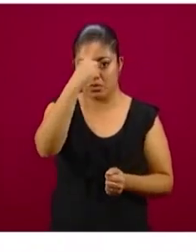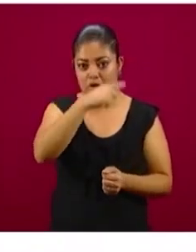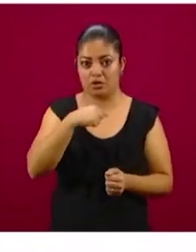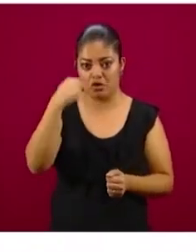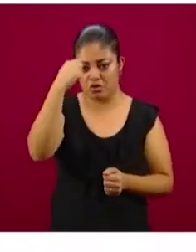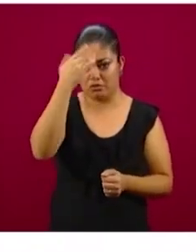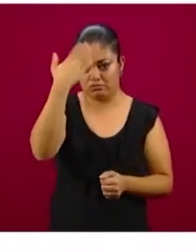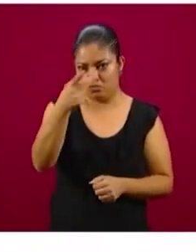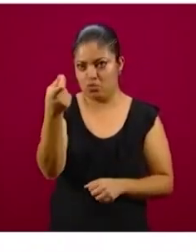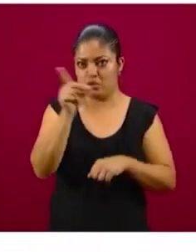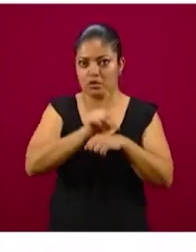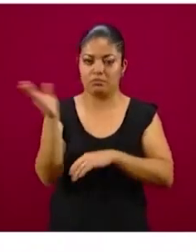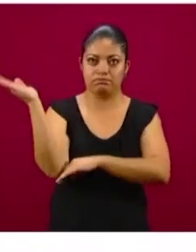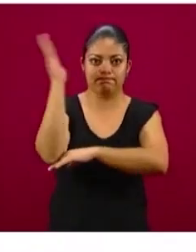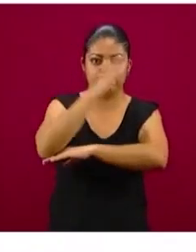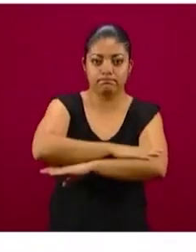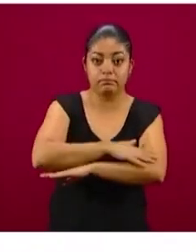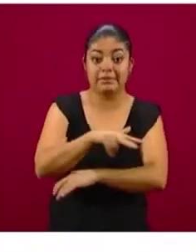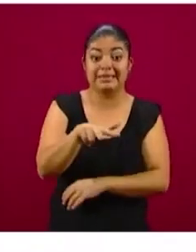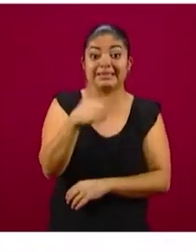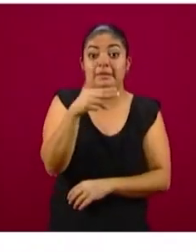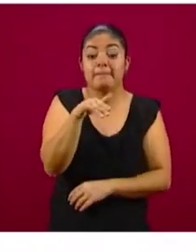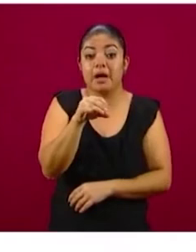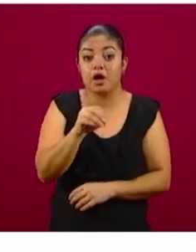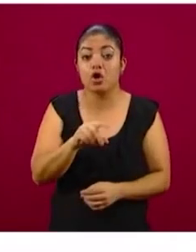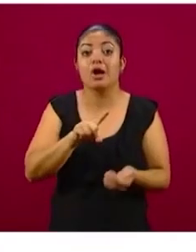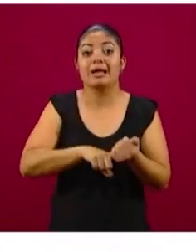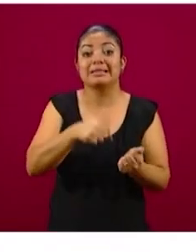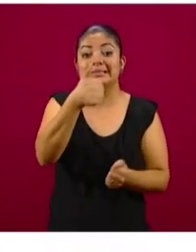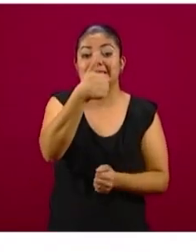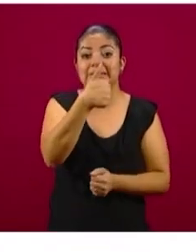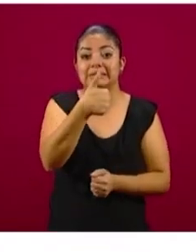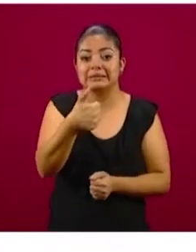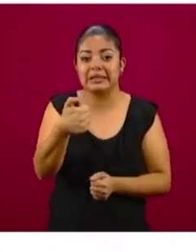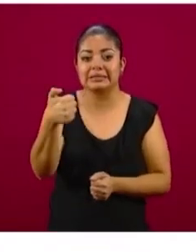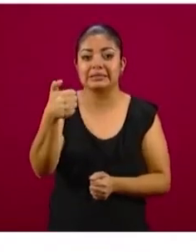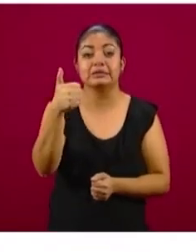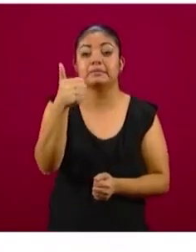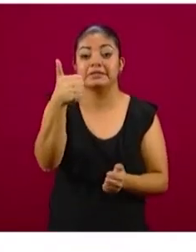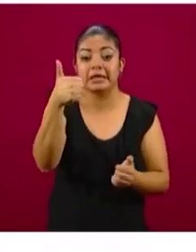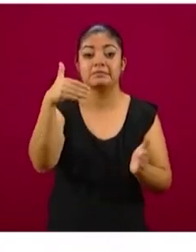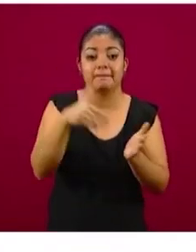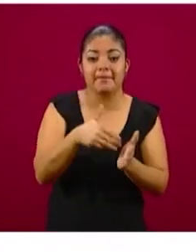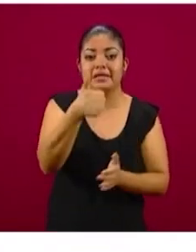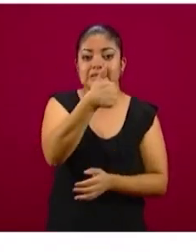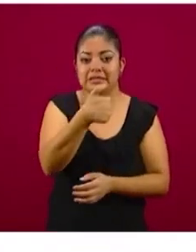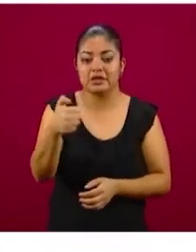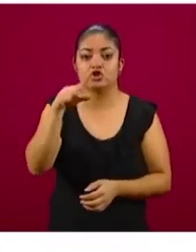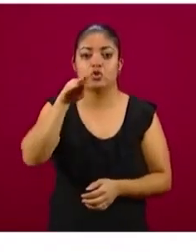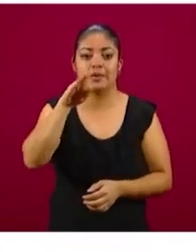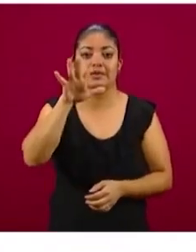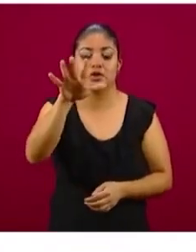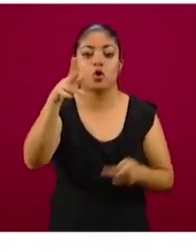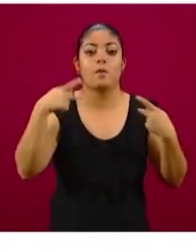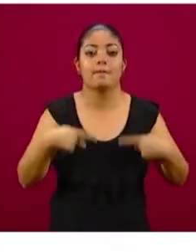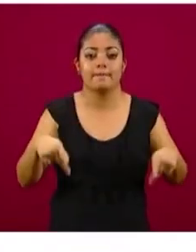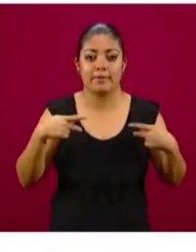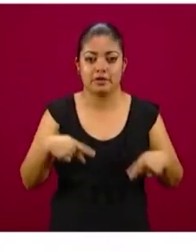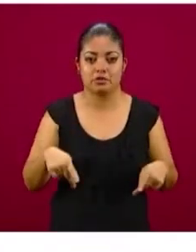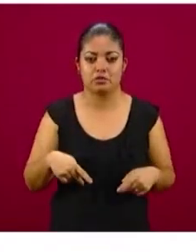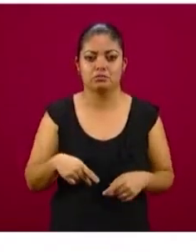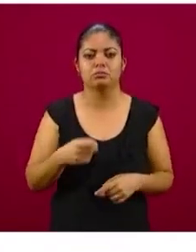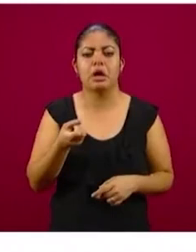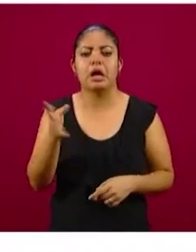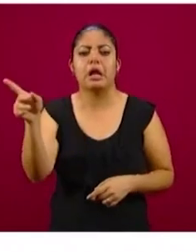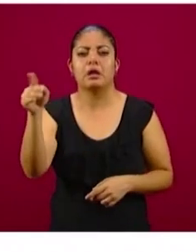día, el 13 de mayo se sumaron 6 mil 695 personas más. Alguien puede